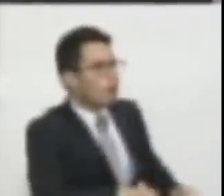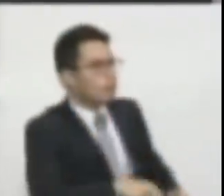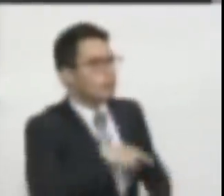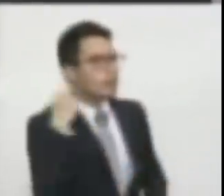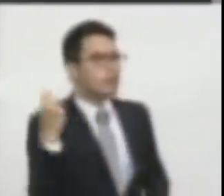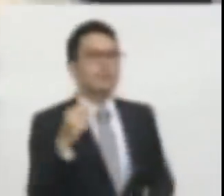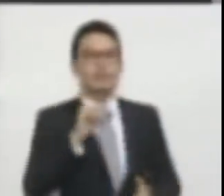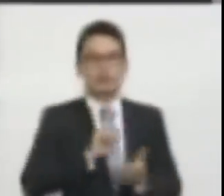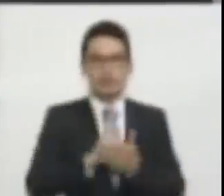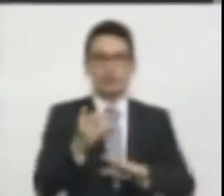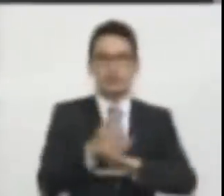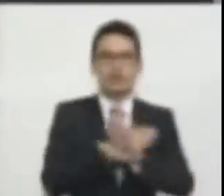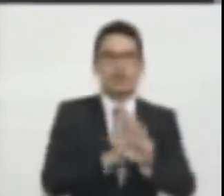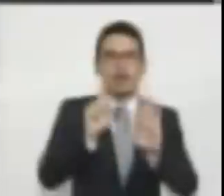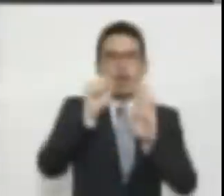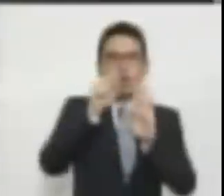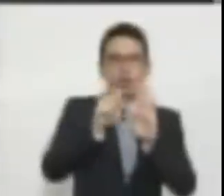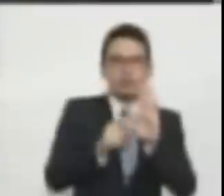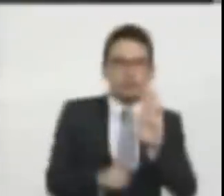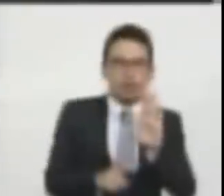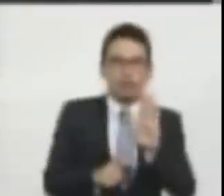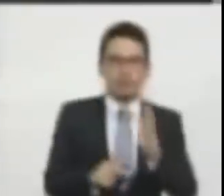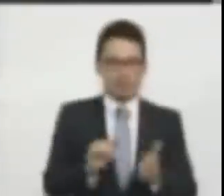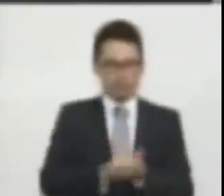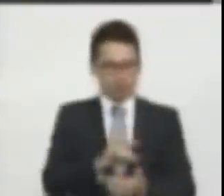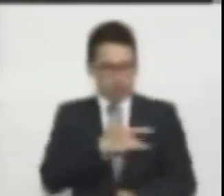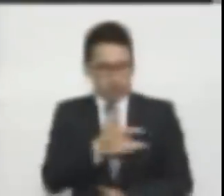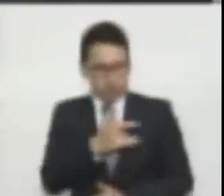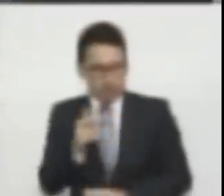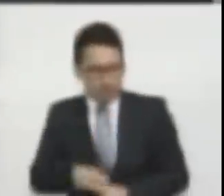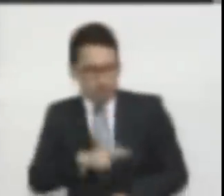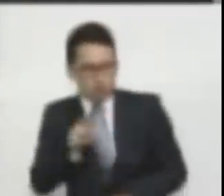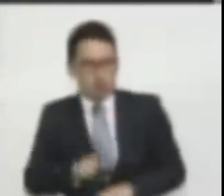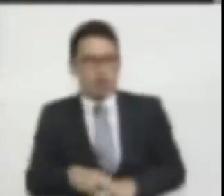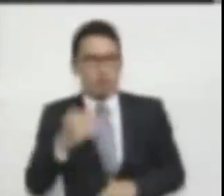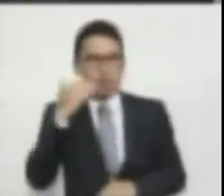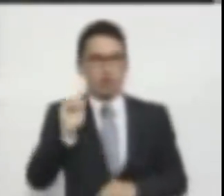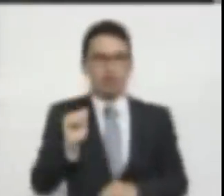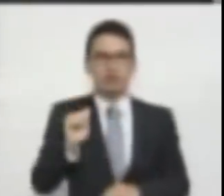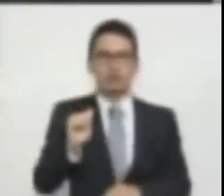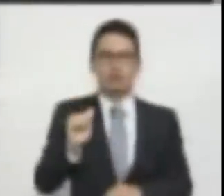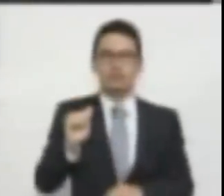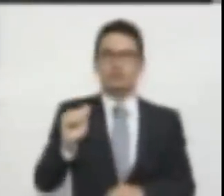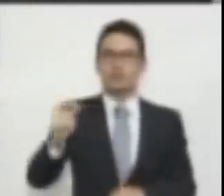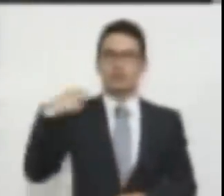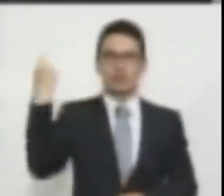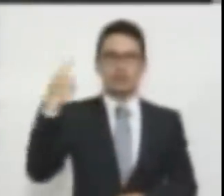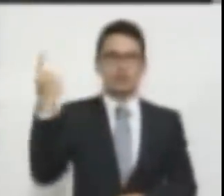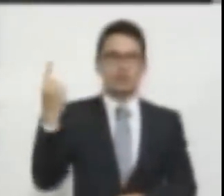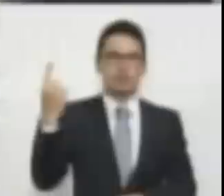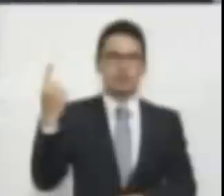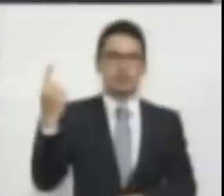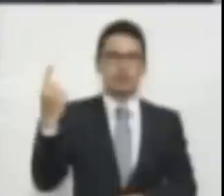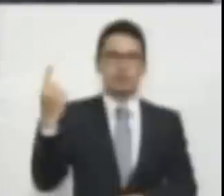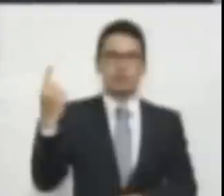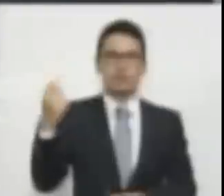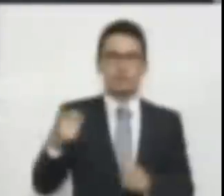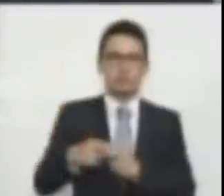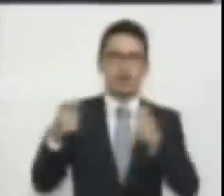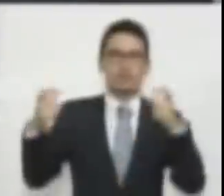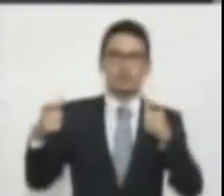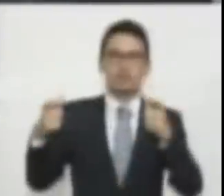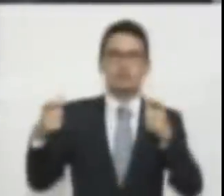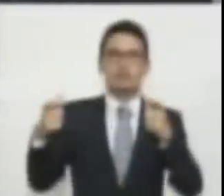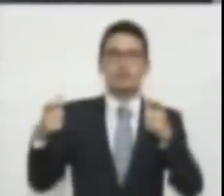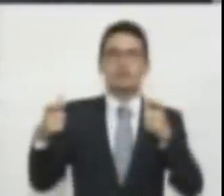encuestas con esa intuición natural de la mujer masivamente se pronuncian